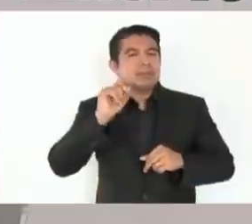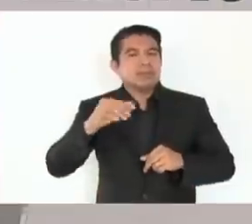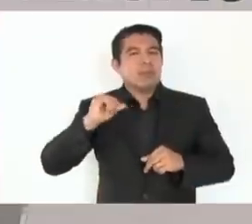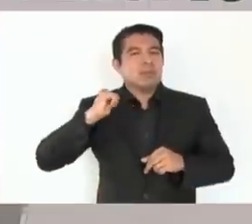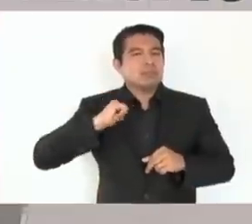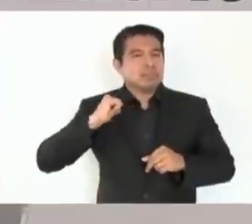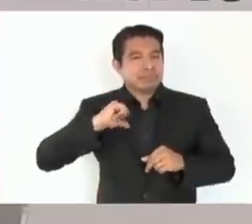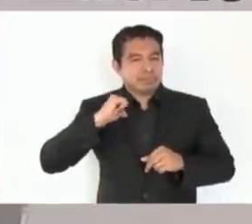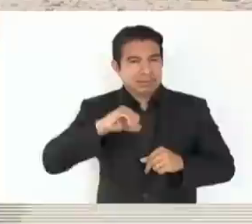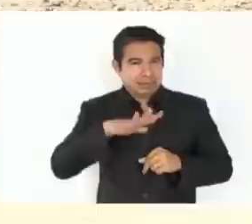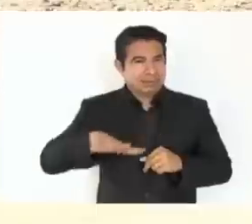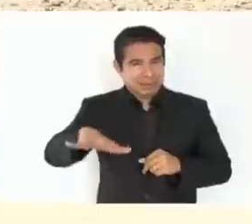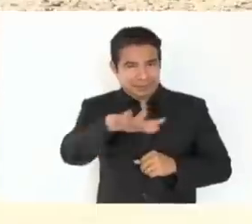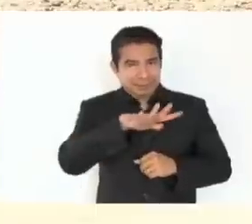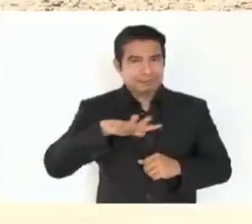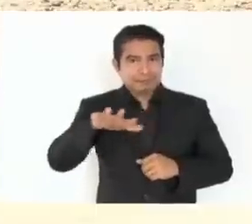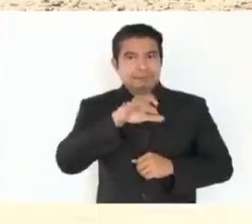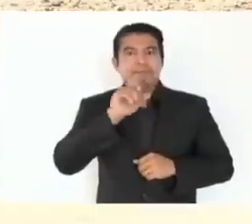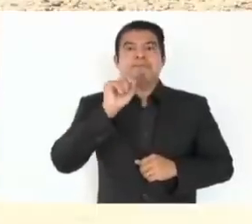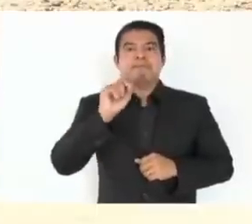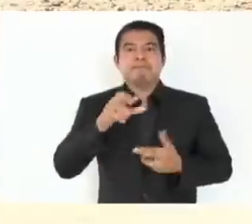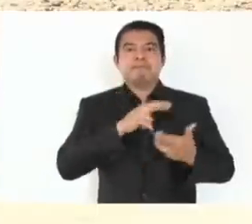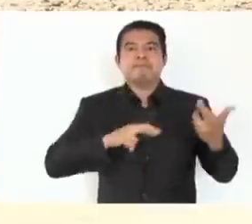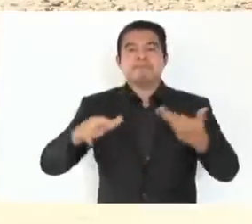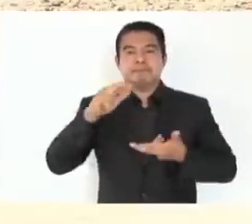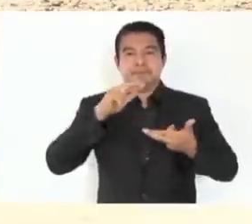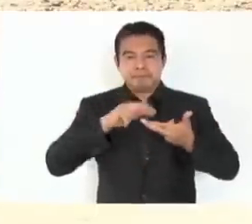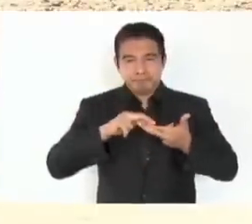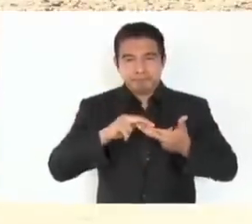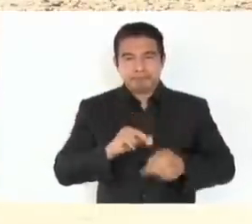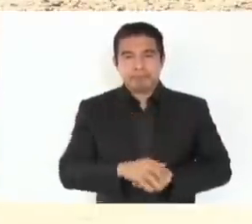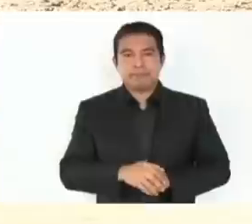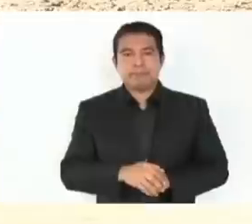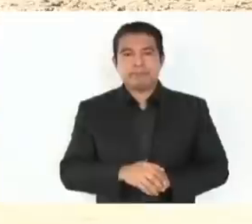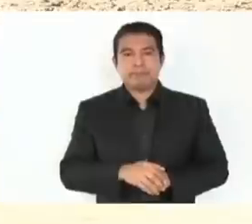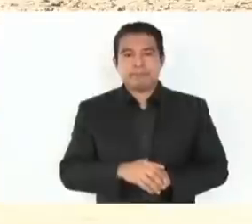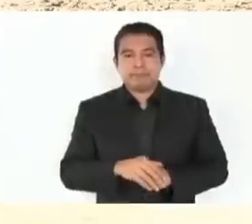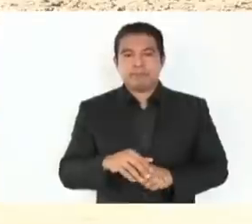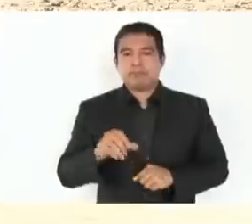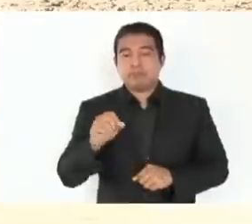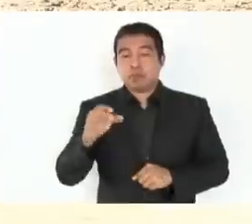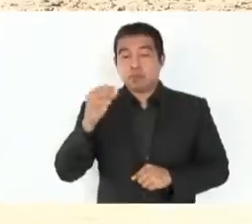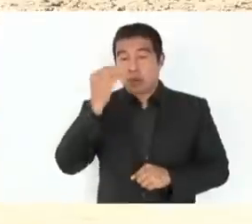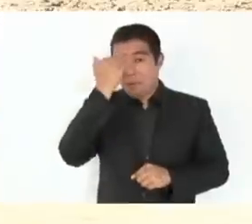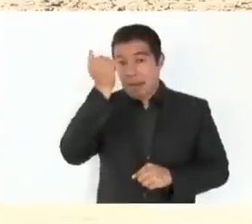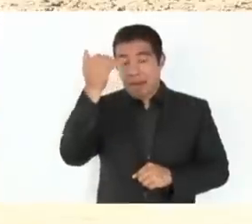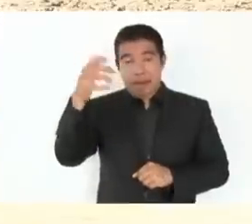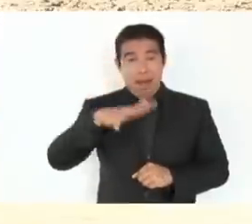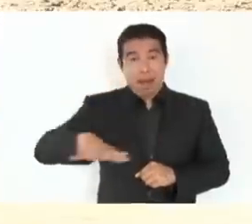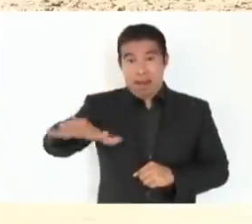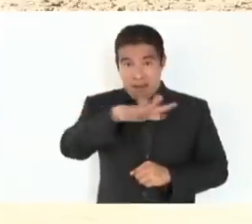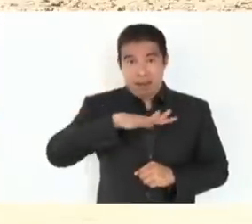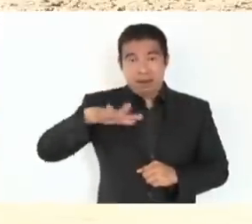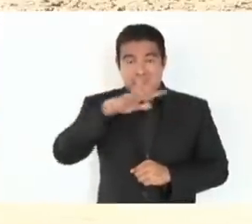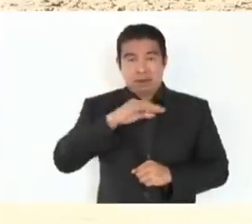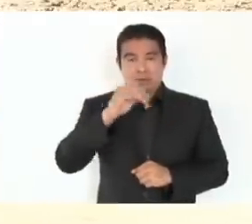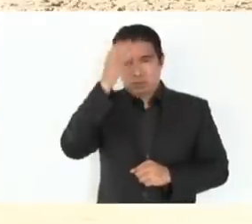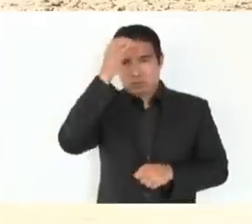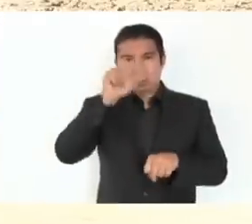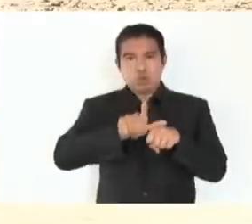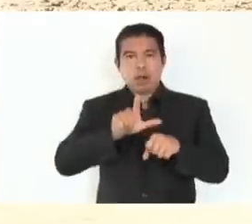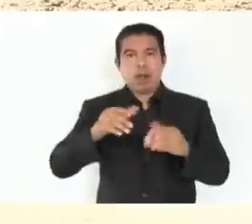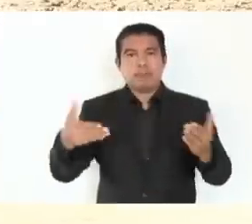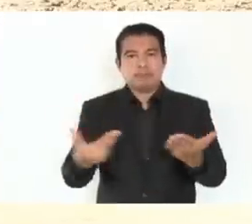esta región de la gran cultura maya. Como